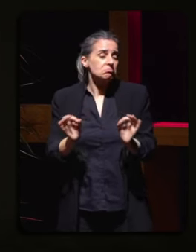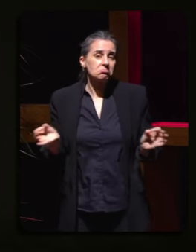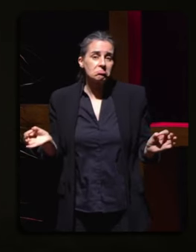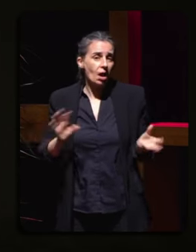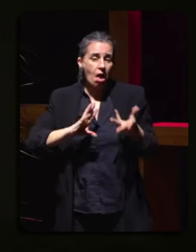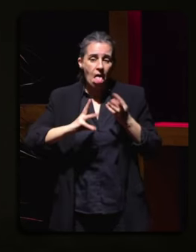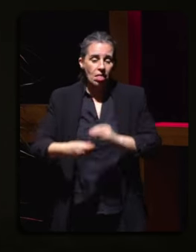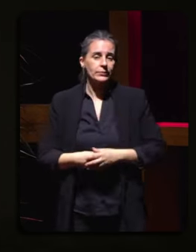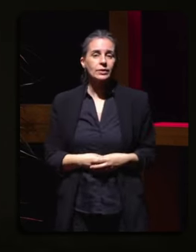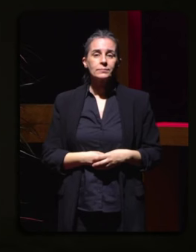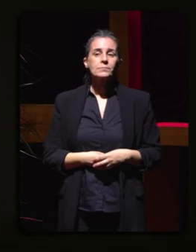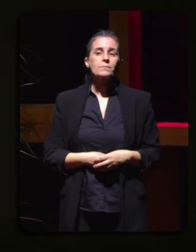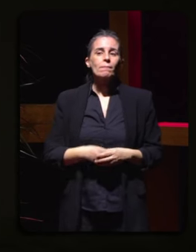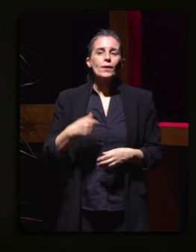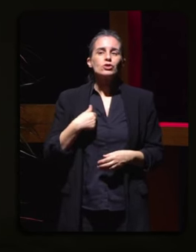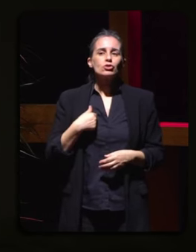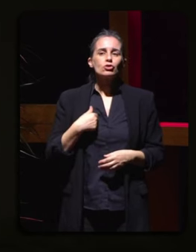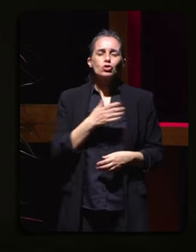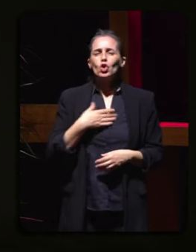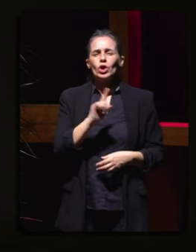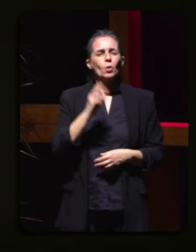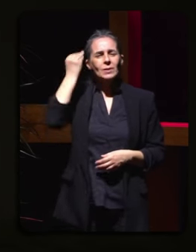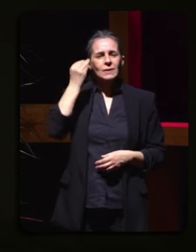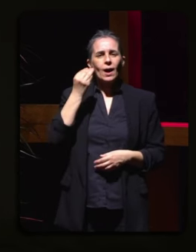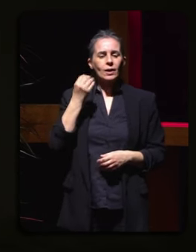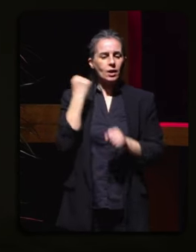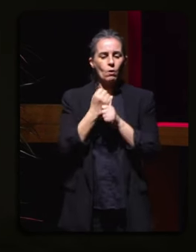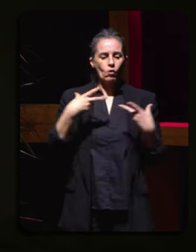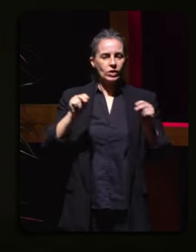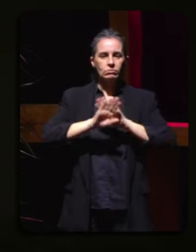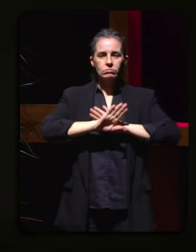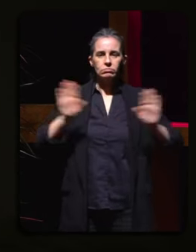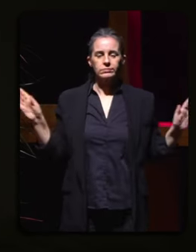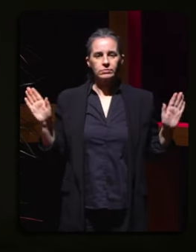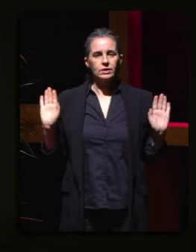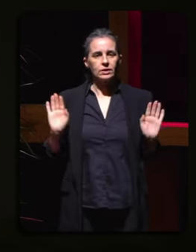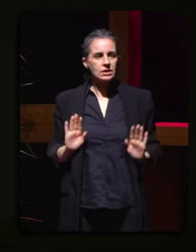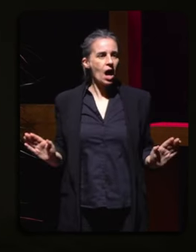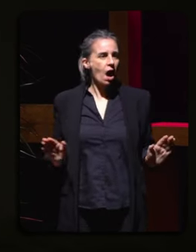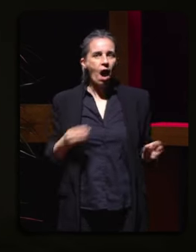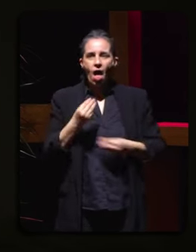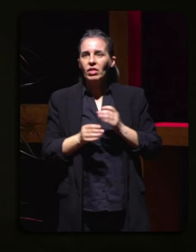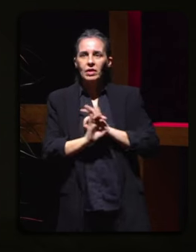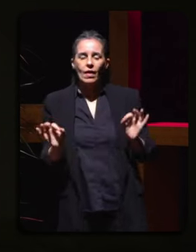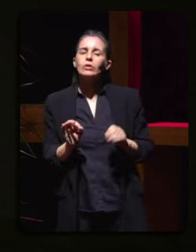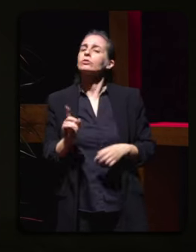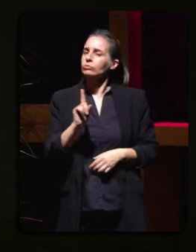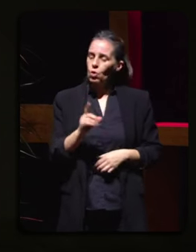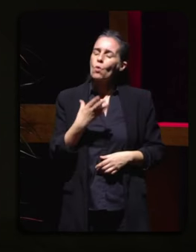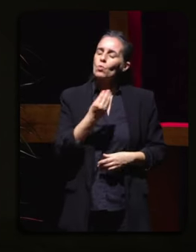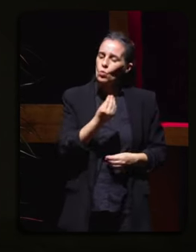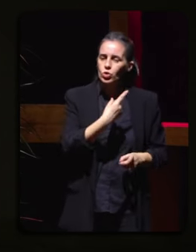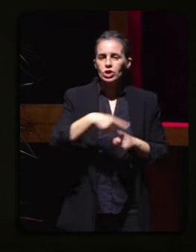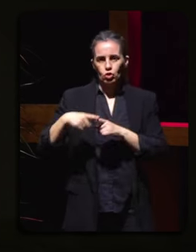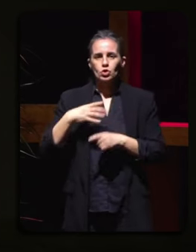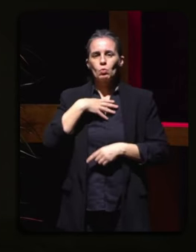o que non quero é pensar que non hai máis nada máis despois do traballo quero pensar que hai moitas cousas por facer que se poden facer que non tens